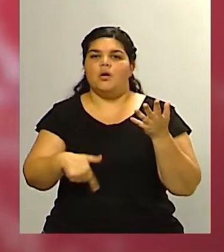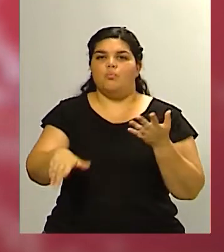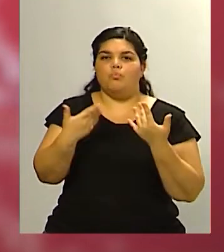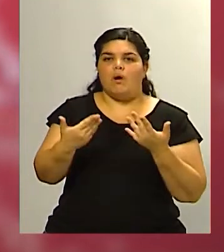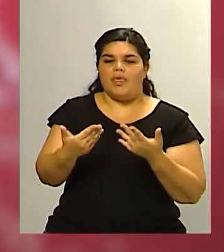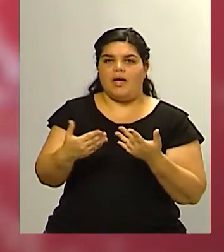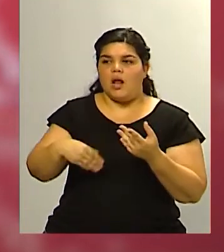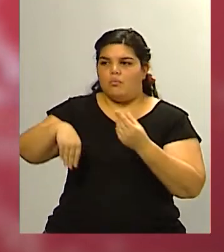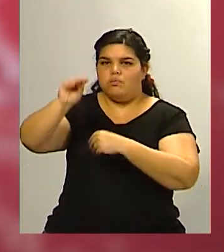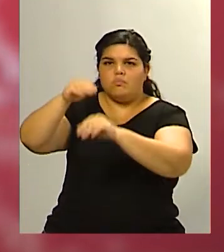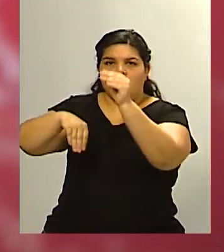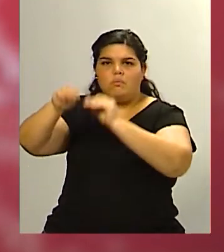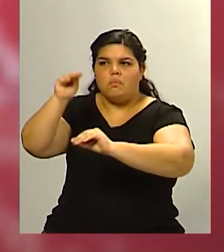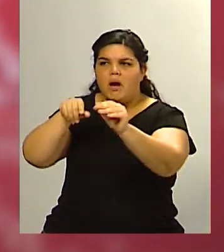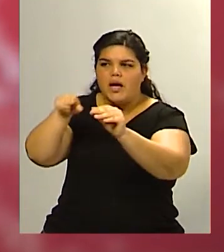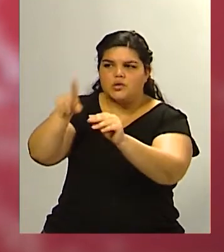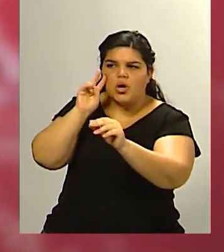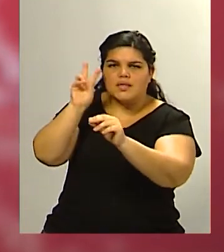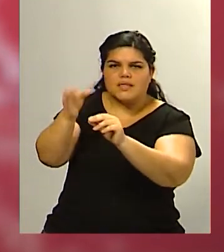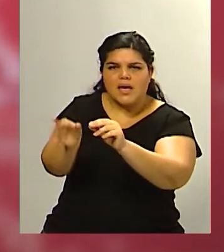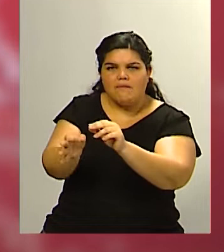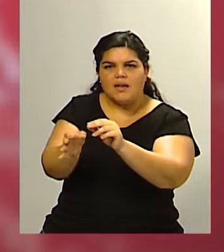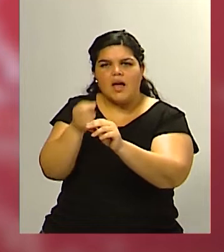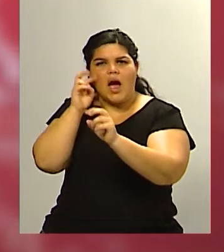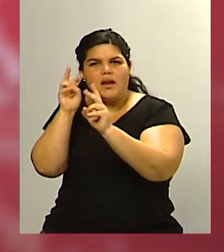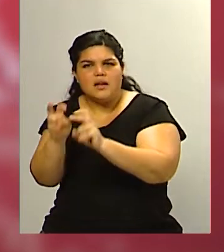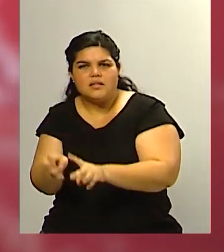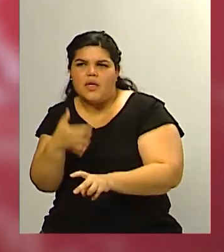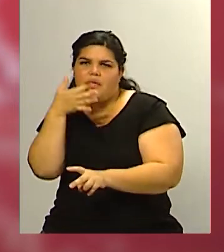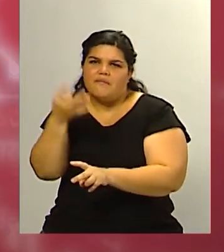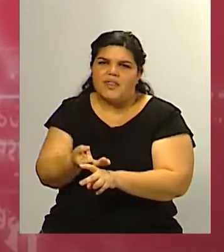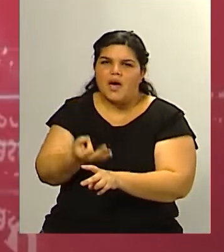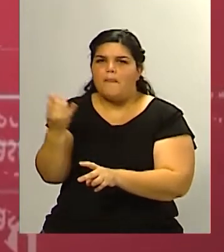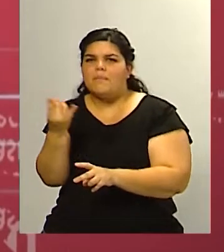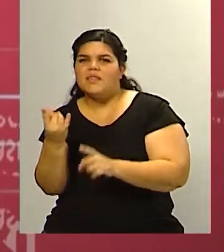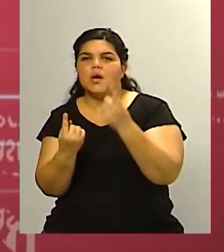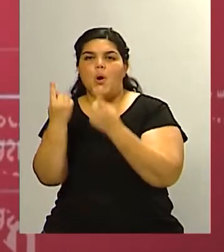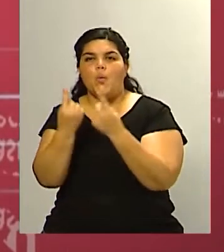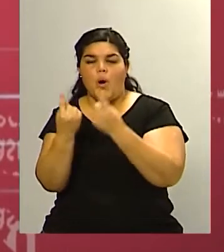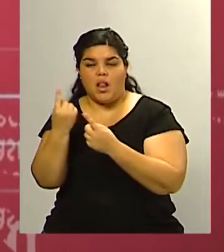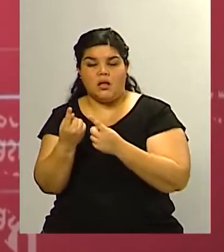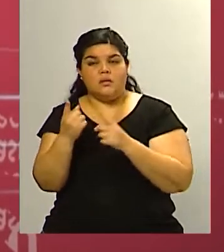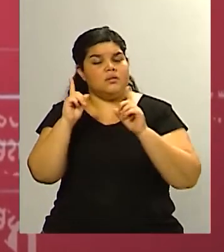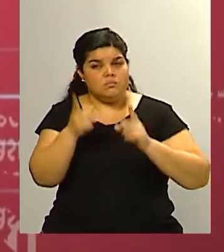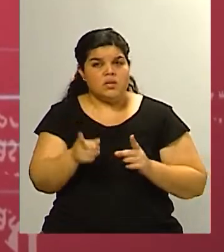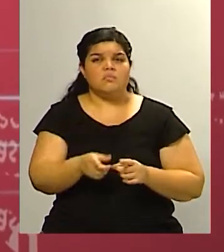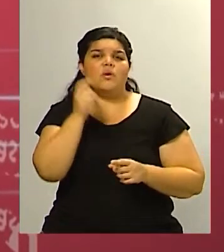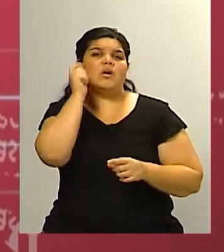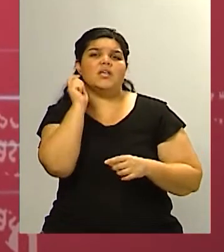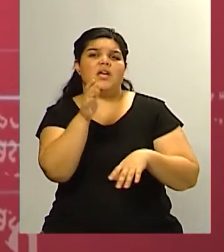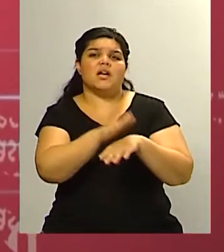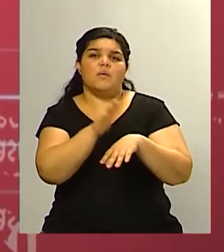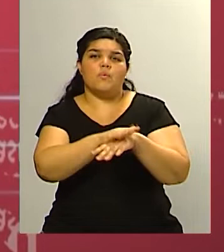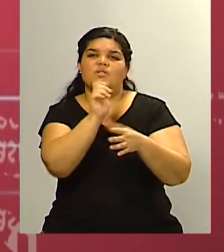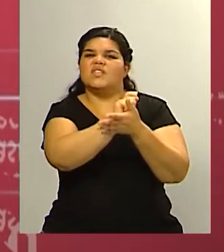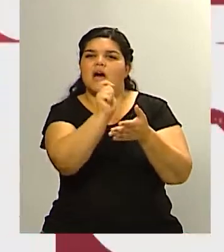pauperización de los trabajadores de prensa va en aumento se está sacrificando mucho los contenidos de autor la pluma editorial tiene